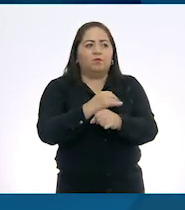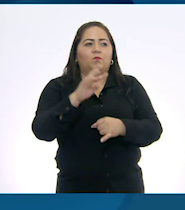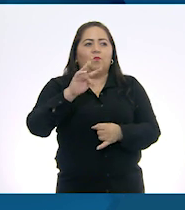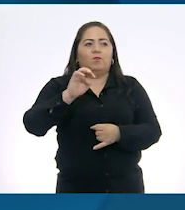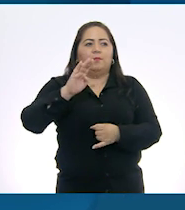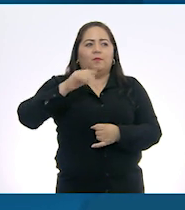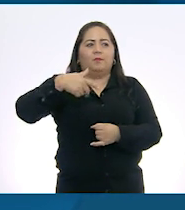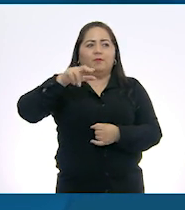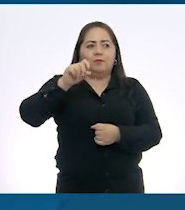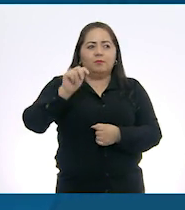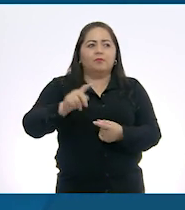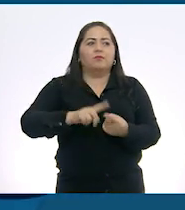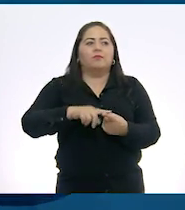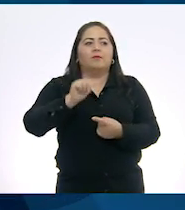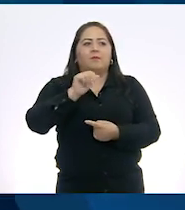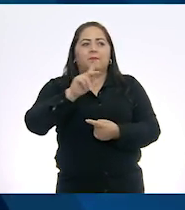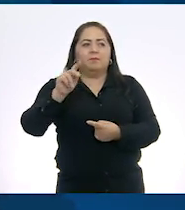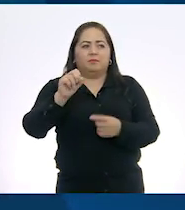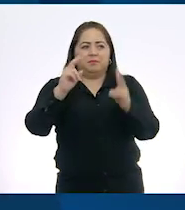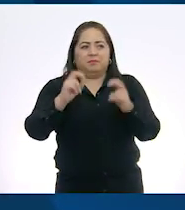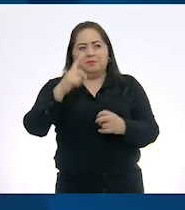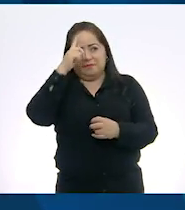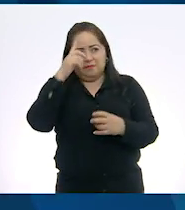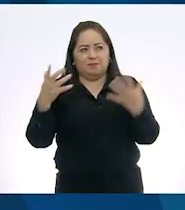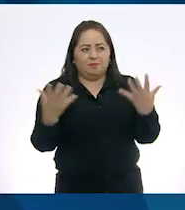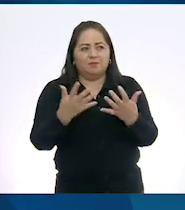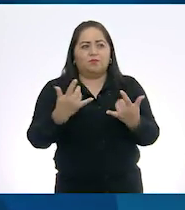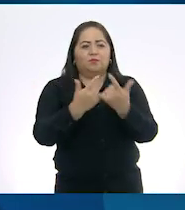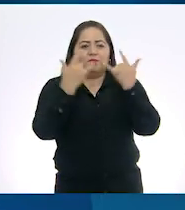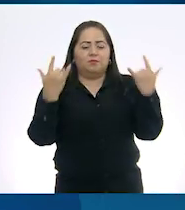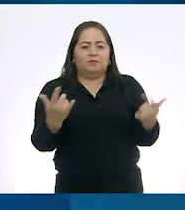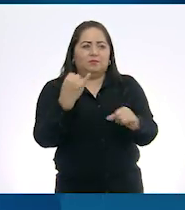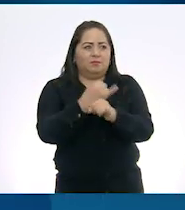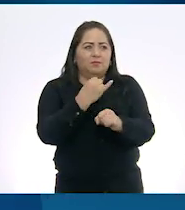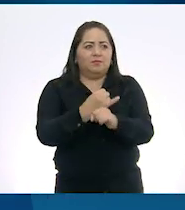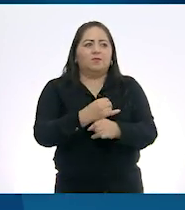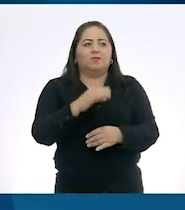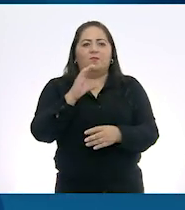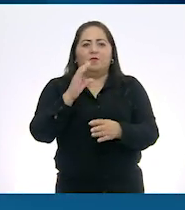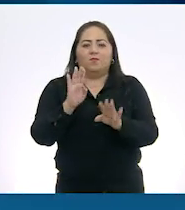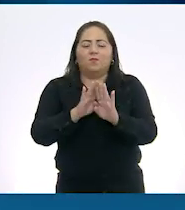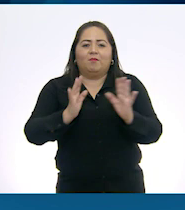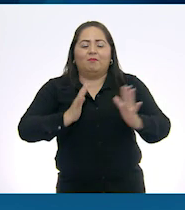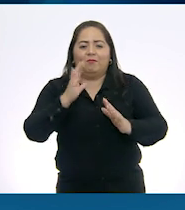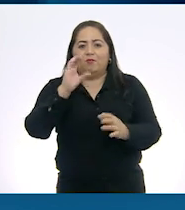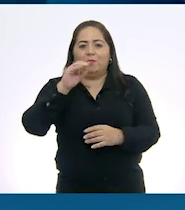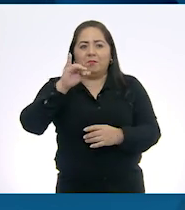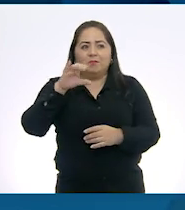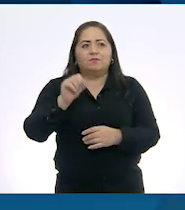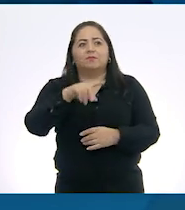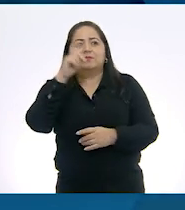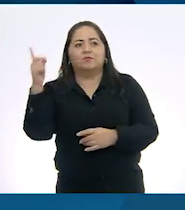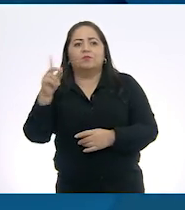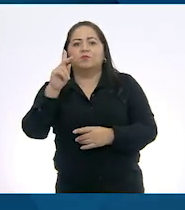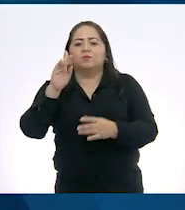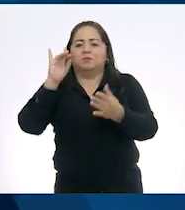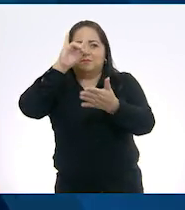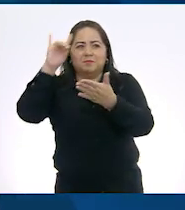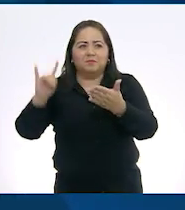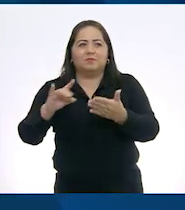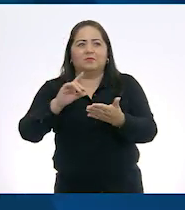webcast, aplicaciones para hacer, historia digital, cómics. En el otro lado tenemos póster,